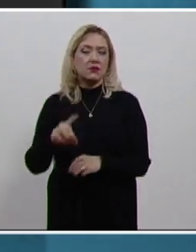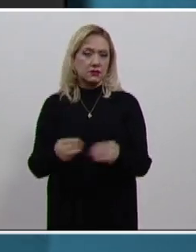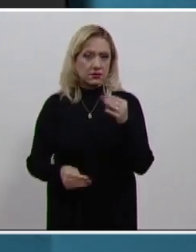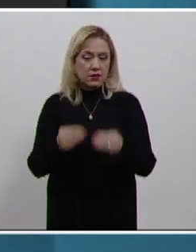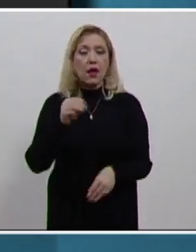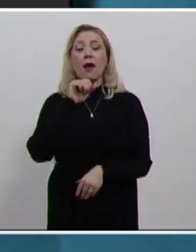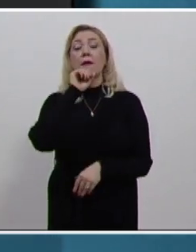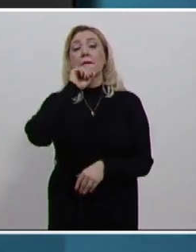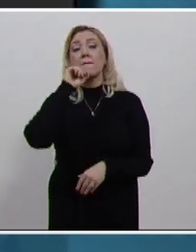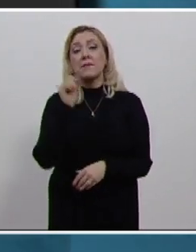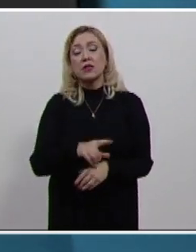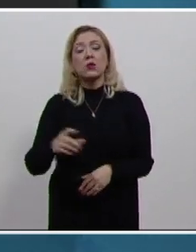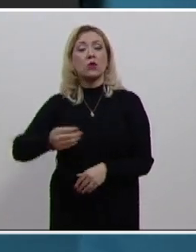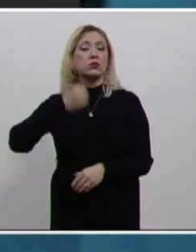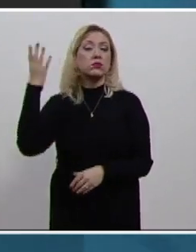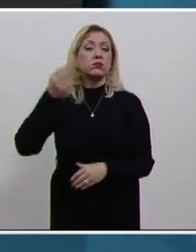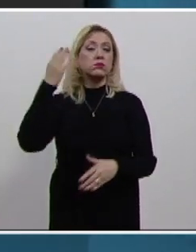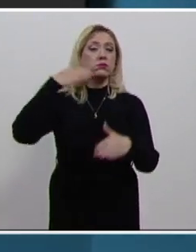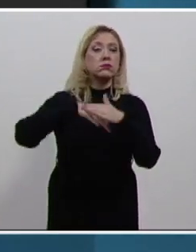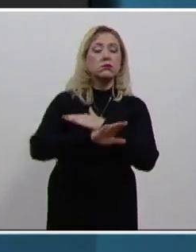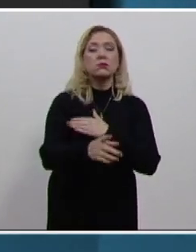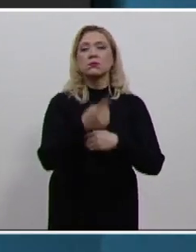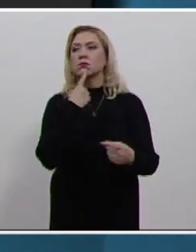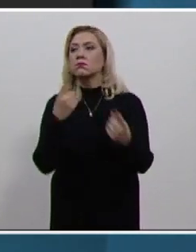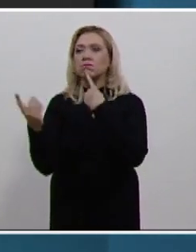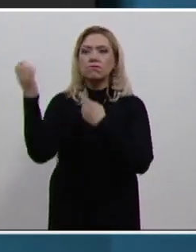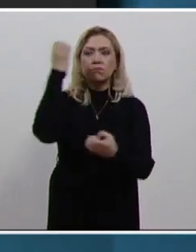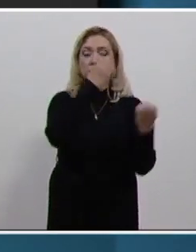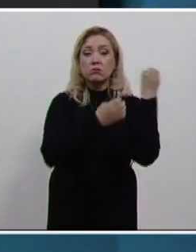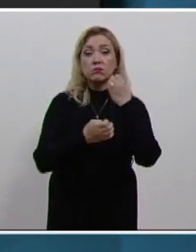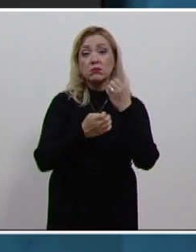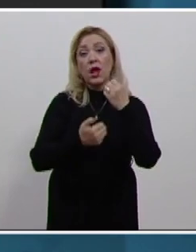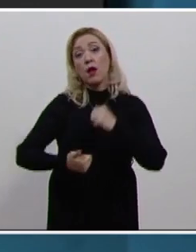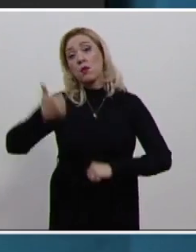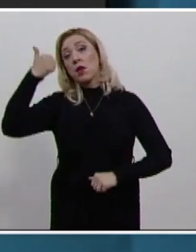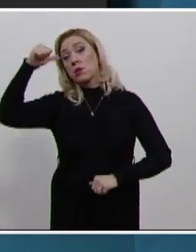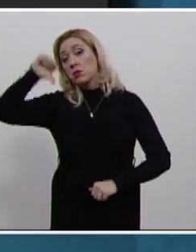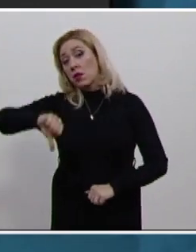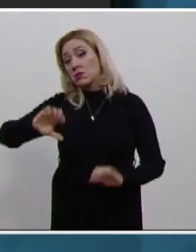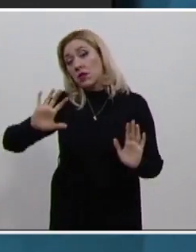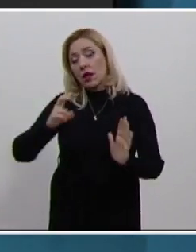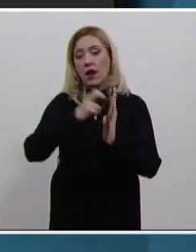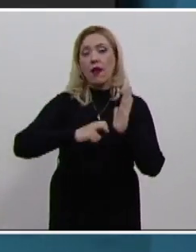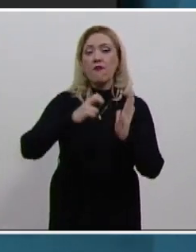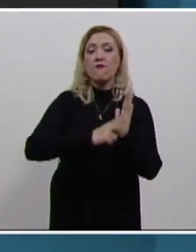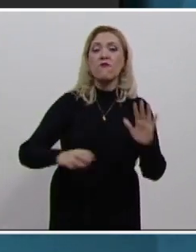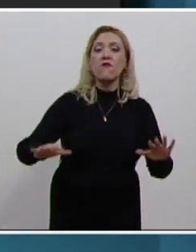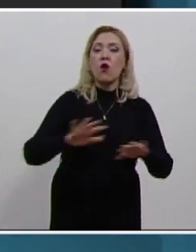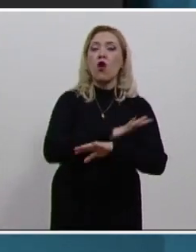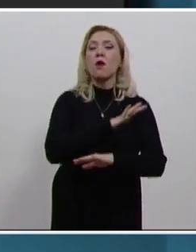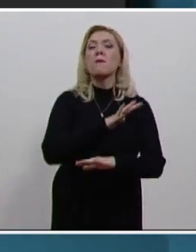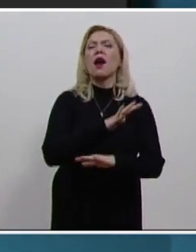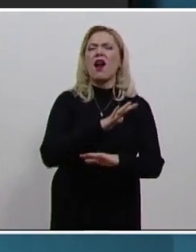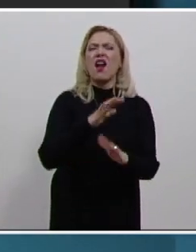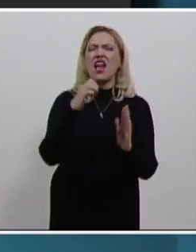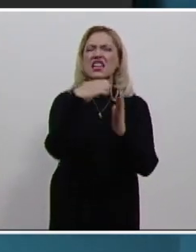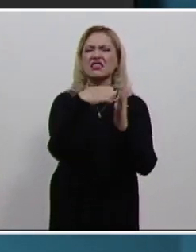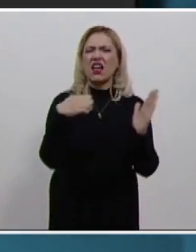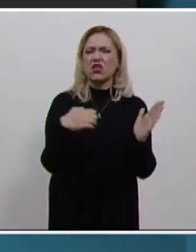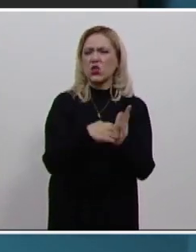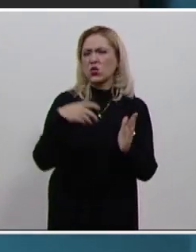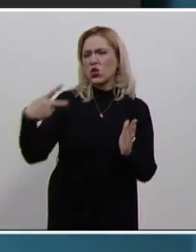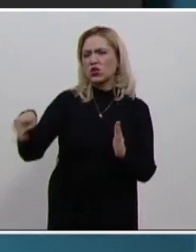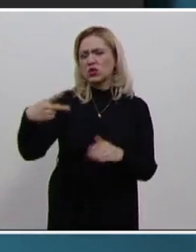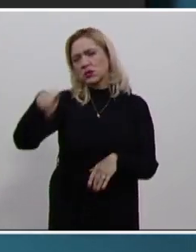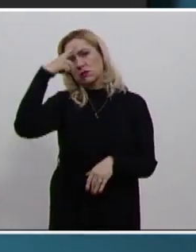la Asamblea Nacional Ordinaria para analizar y, en su caso, aprobar la propuesta de reforma a los estatutos para adicionar el